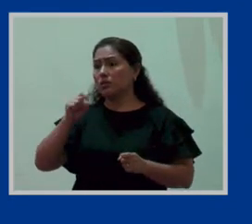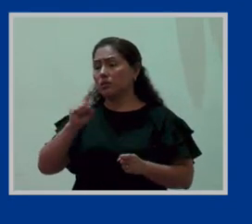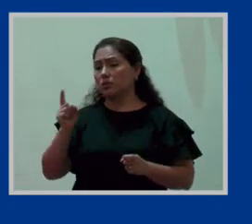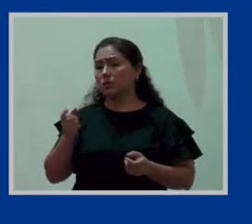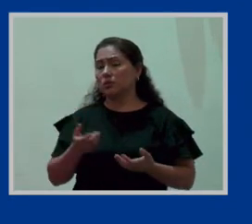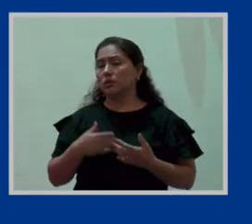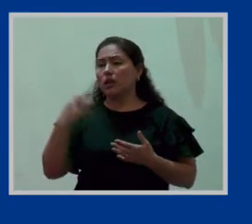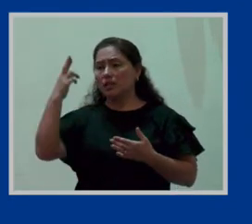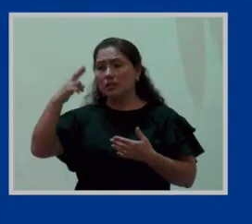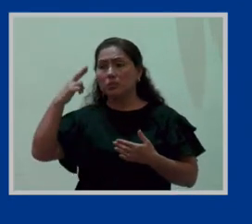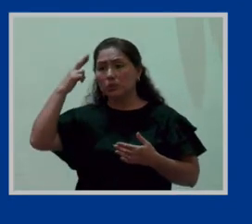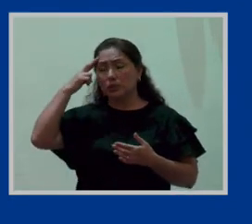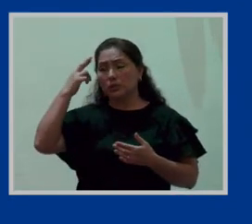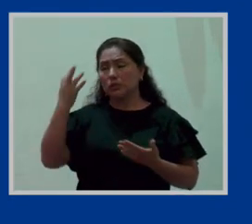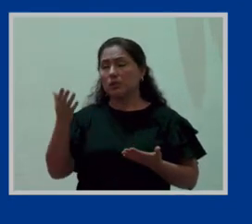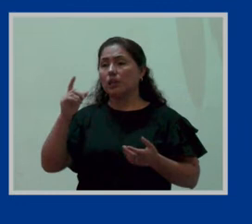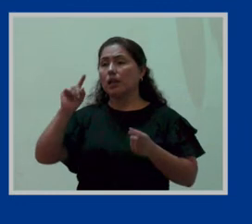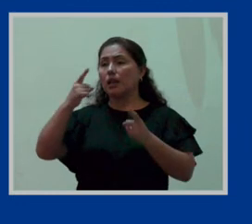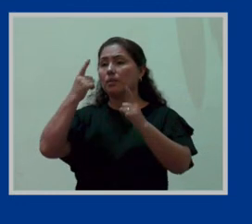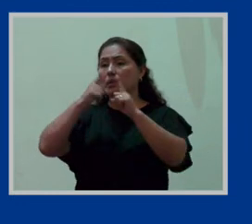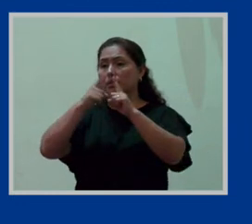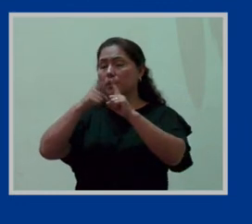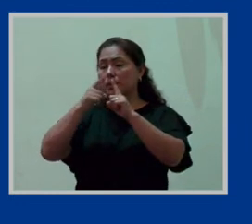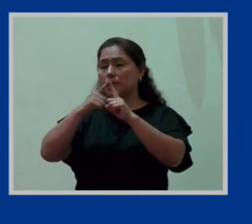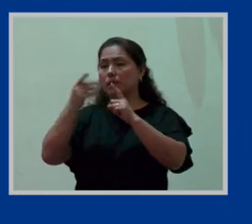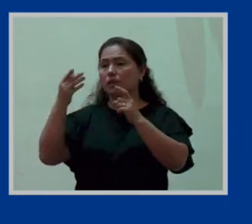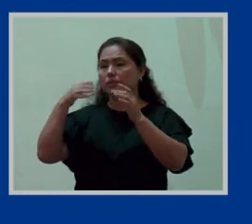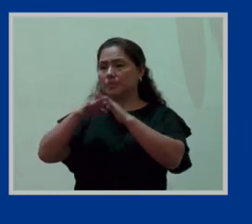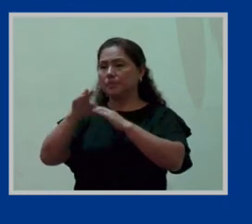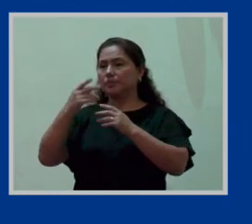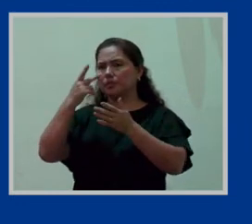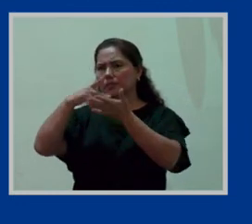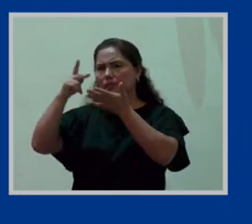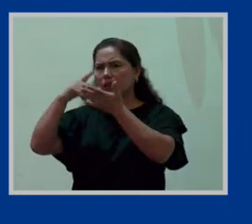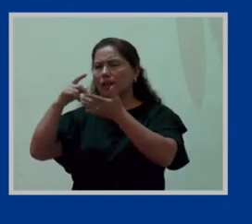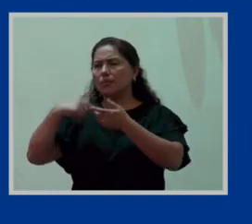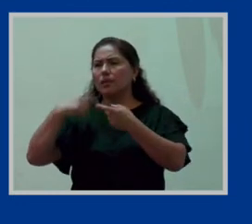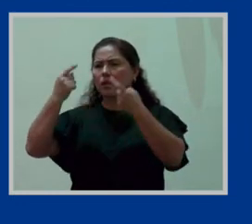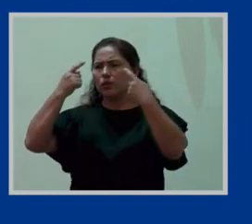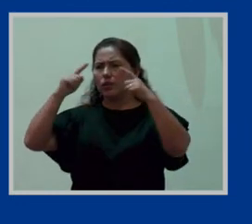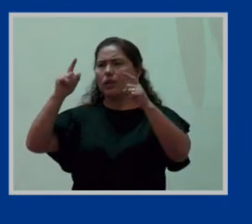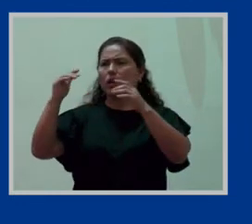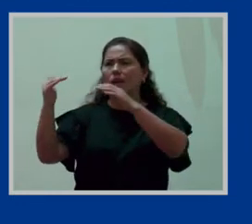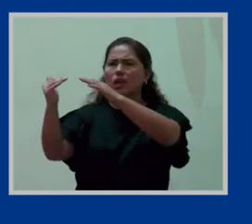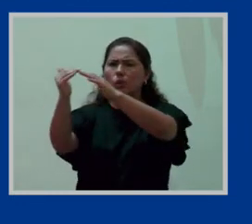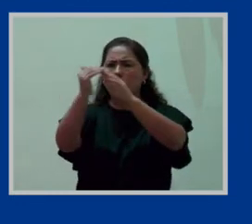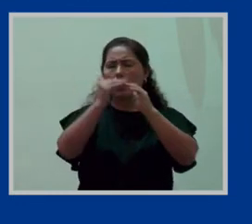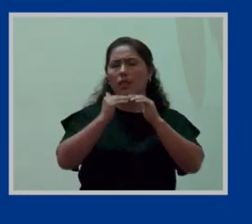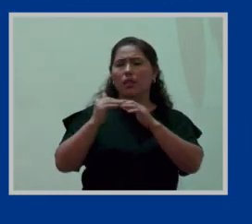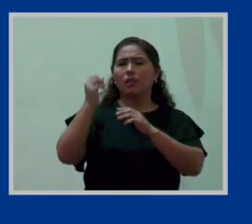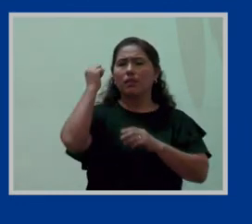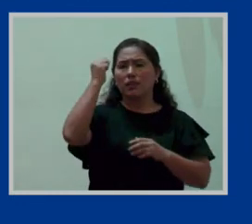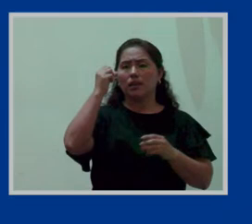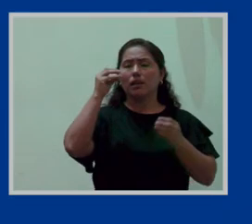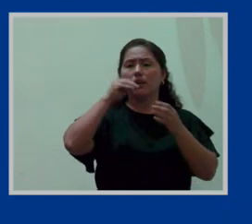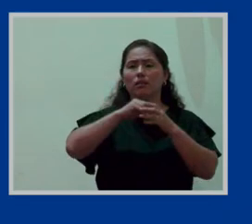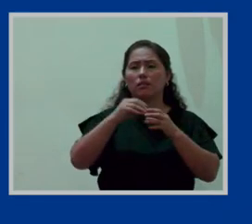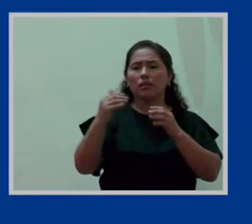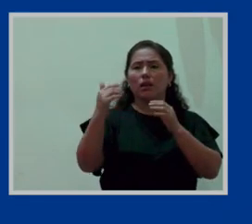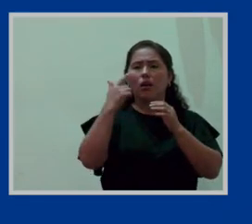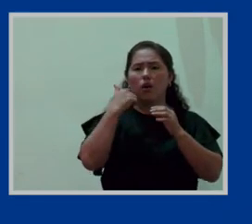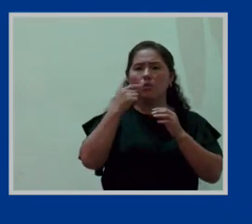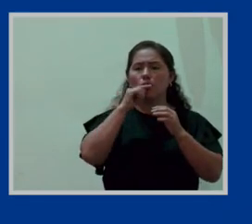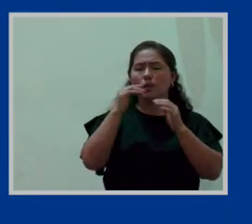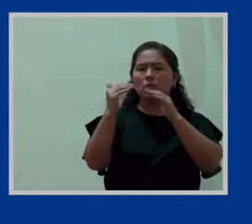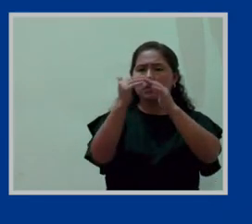es por eso que en la primera intervención decíamos para lograr la igualdad de derechos entre hombres y mujeres en el